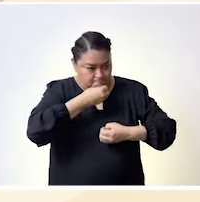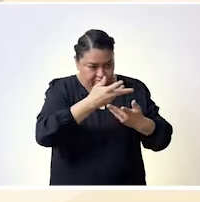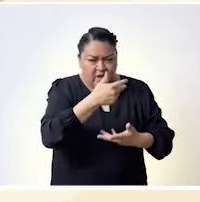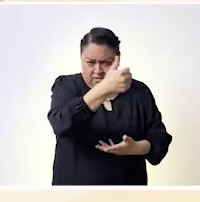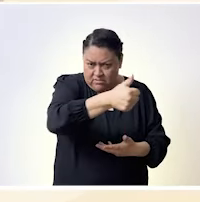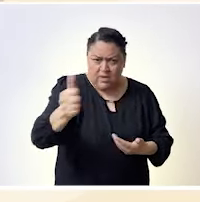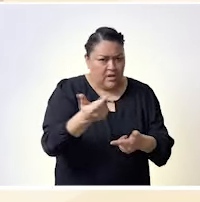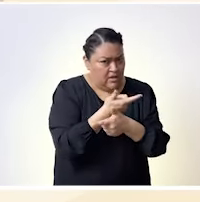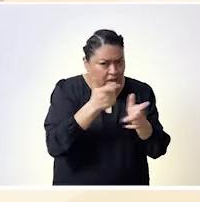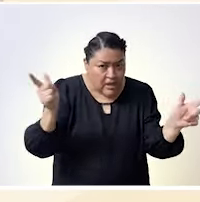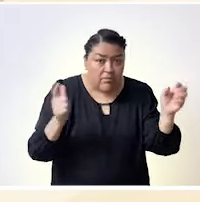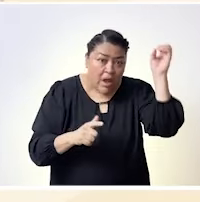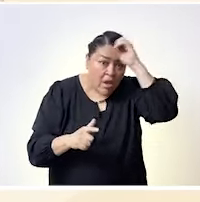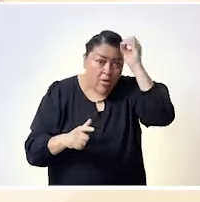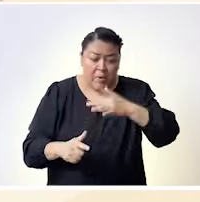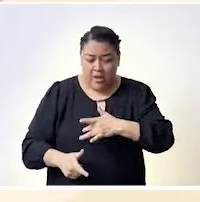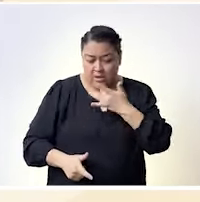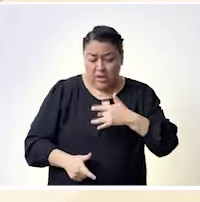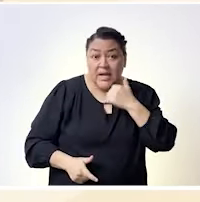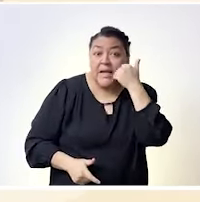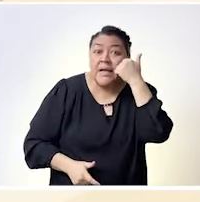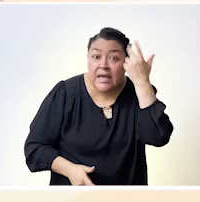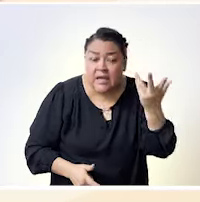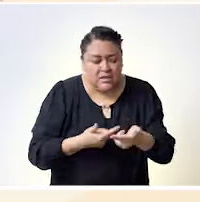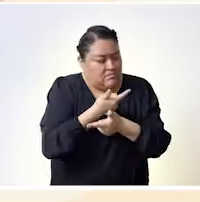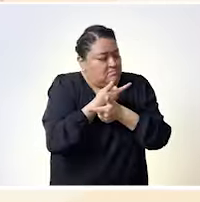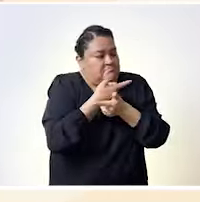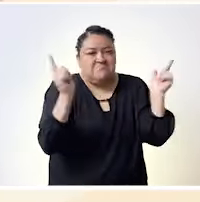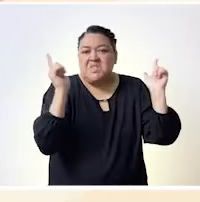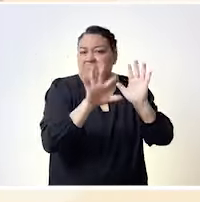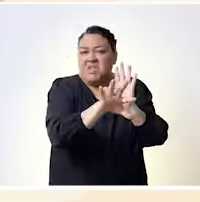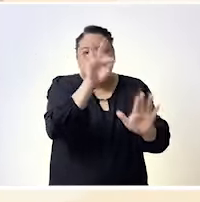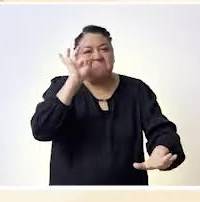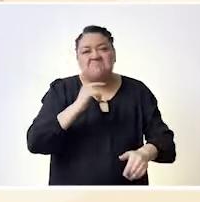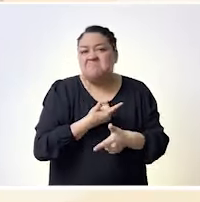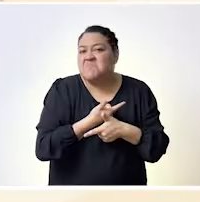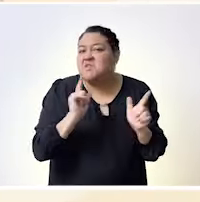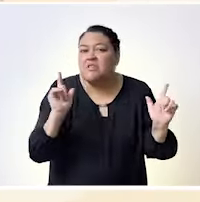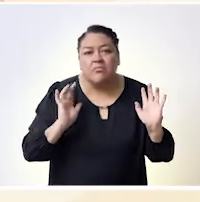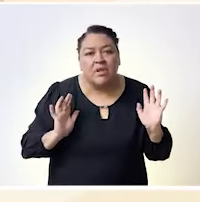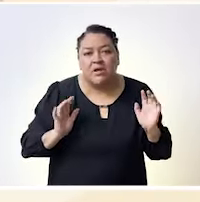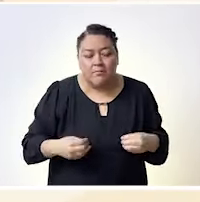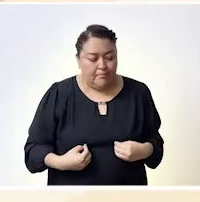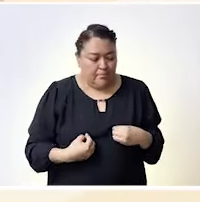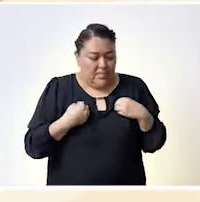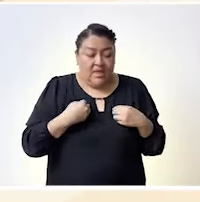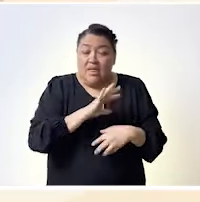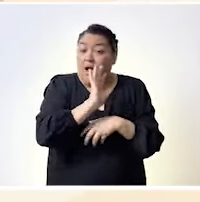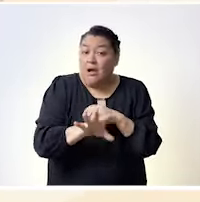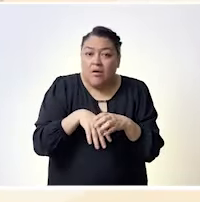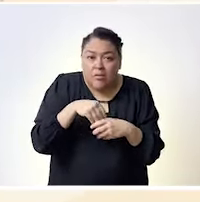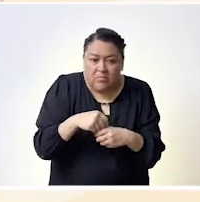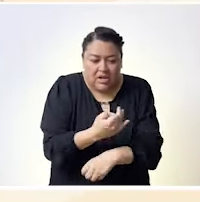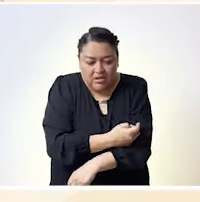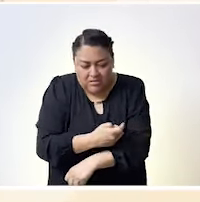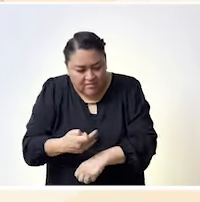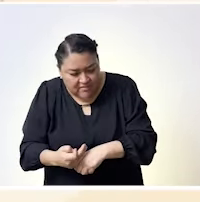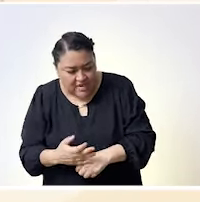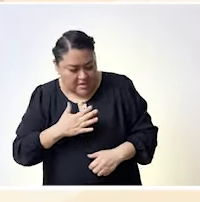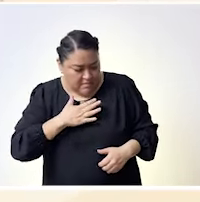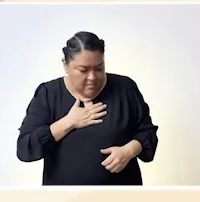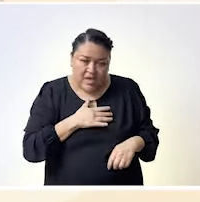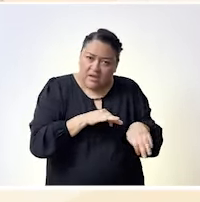esta primera ronda de preguntas ahora tenemos la palabra a nuestra invitada Claudia para que también nos comparta desde su experiencia